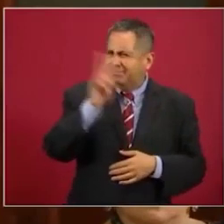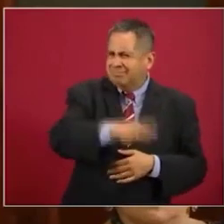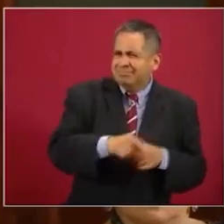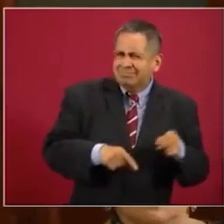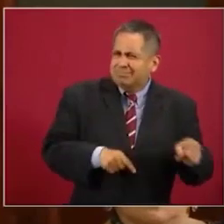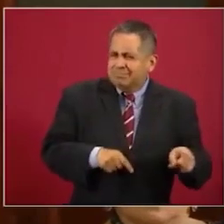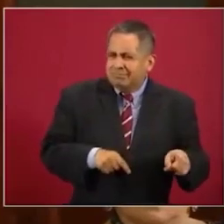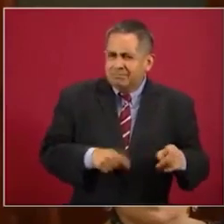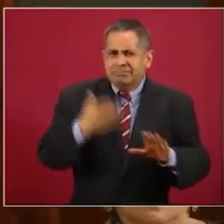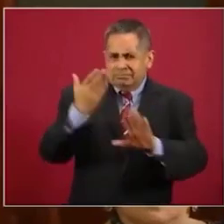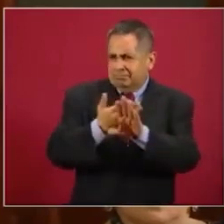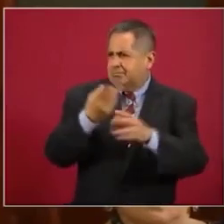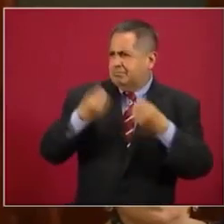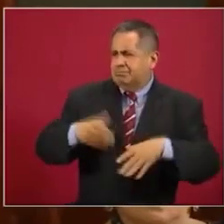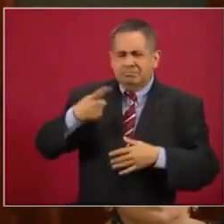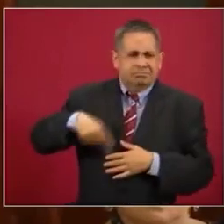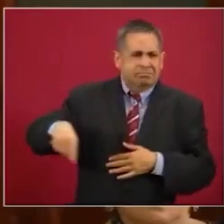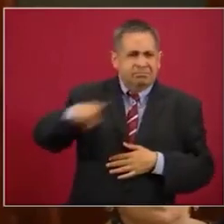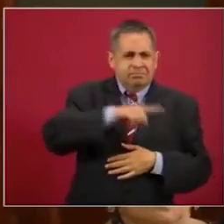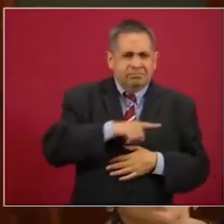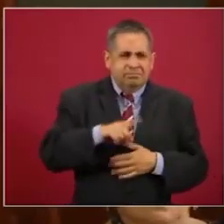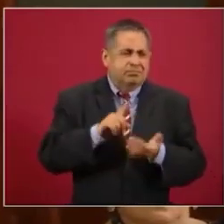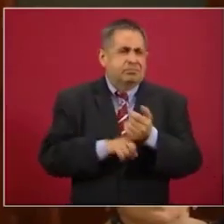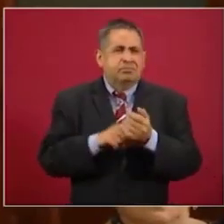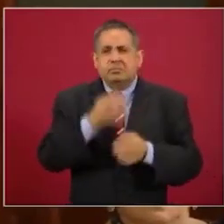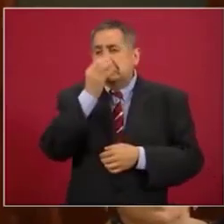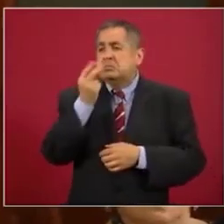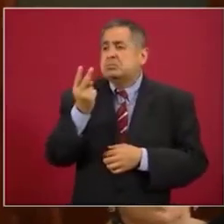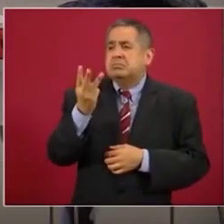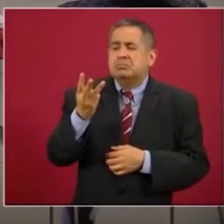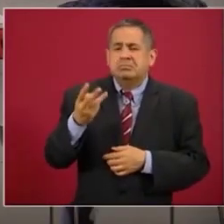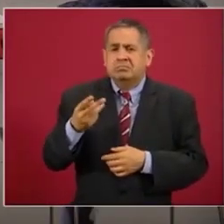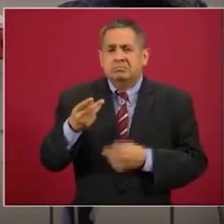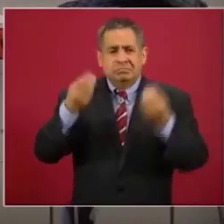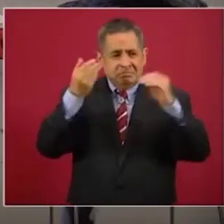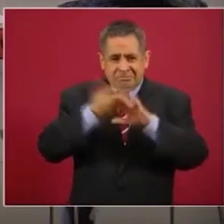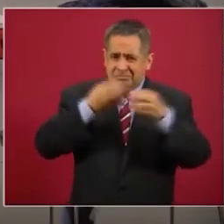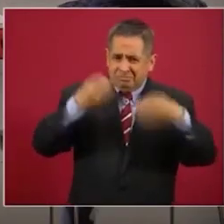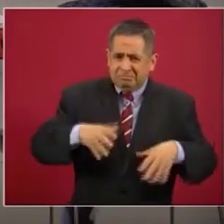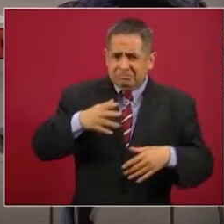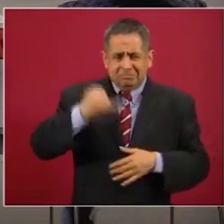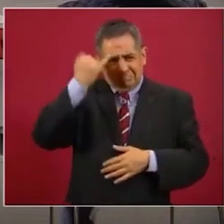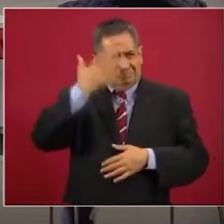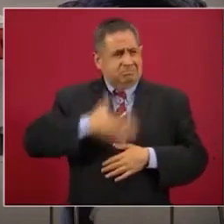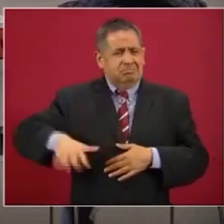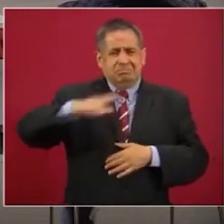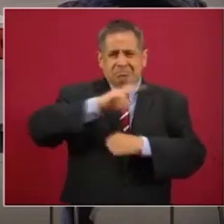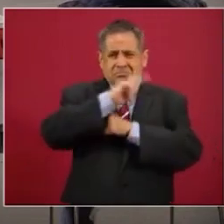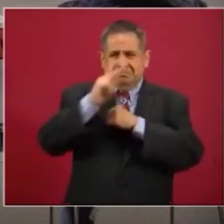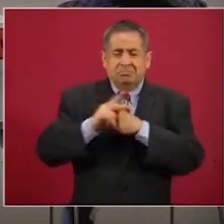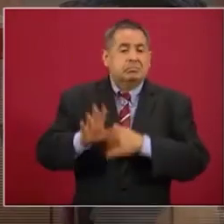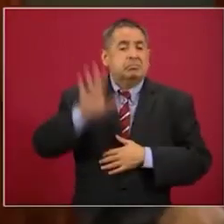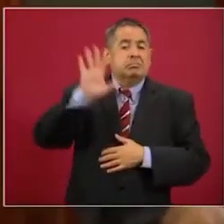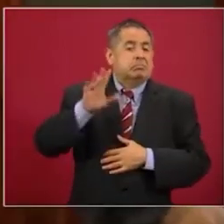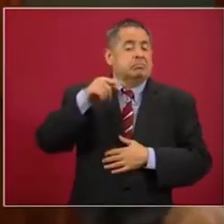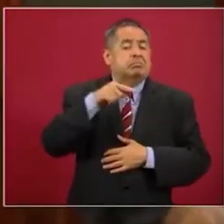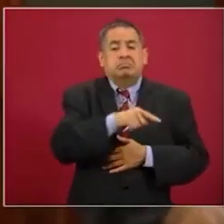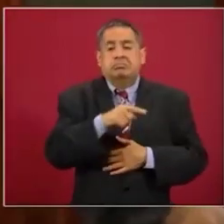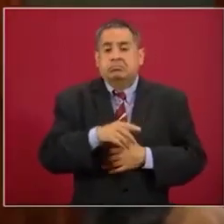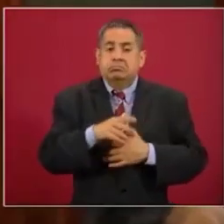afectan no solamente a dos, tres personas, sino afectan la imagen del país? Porque pareciera que